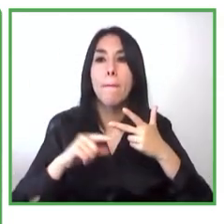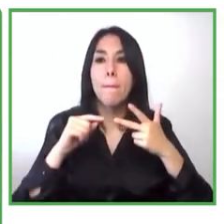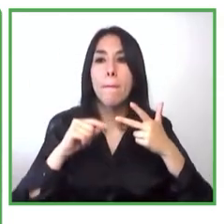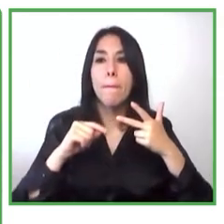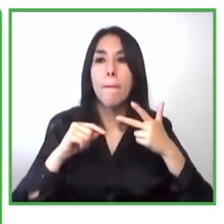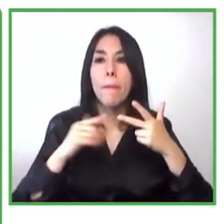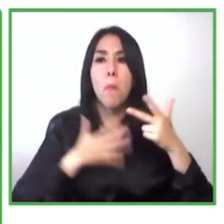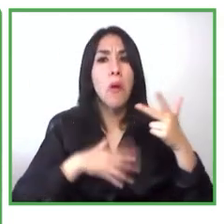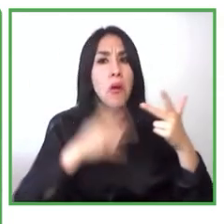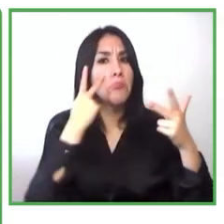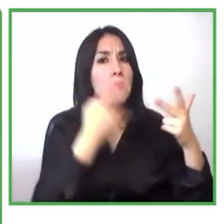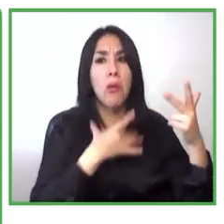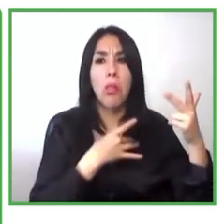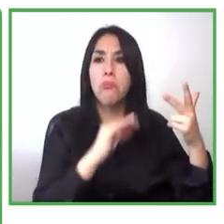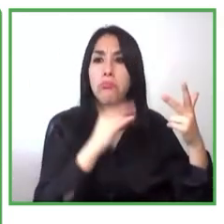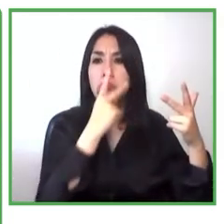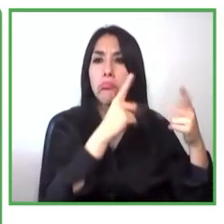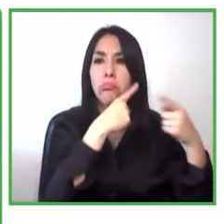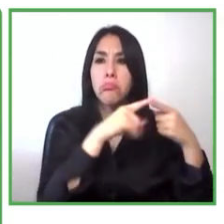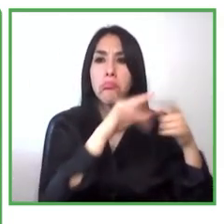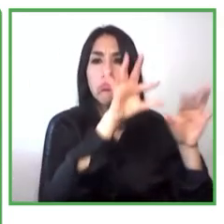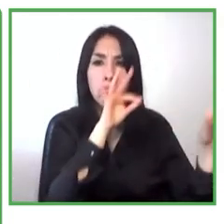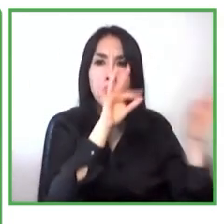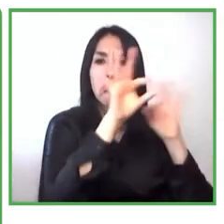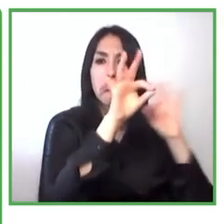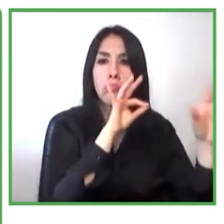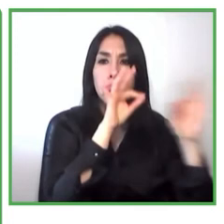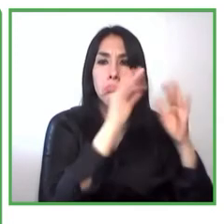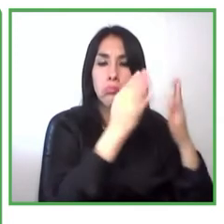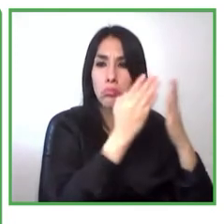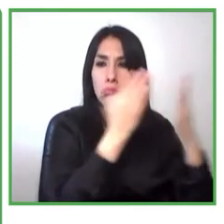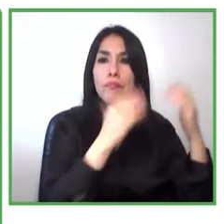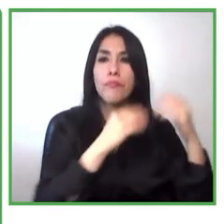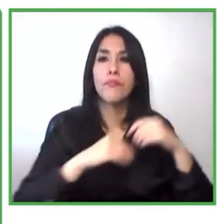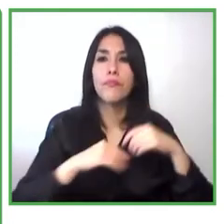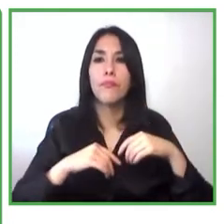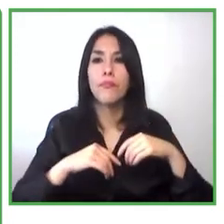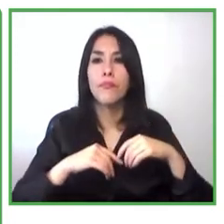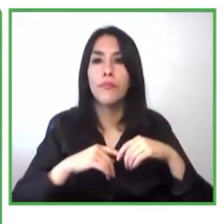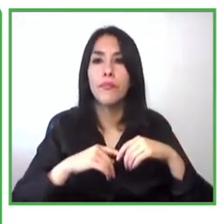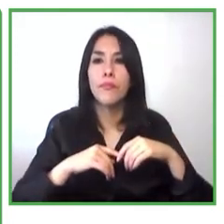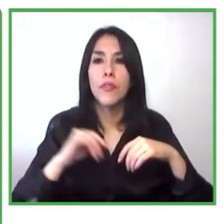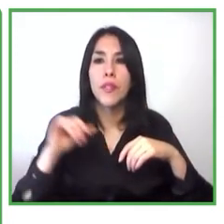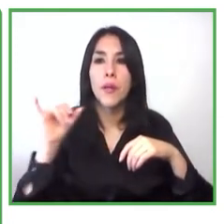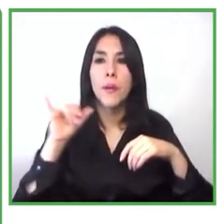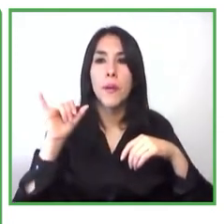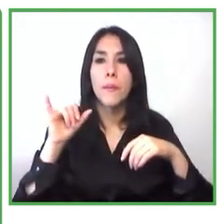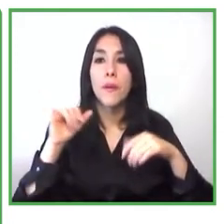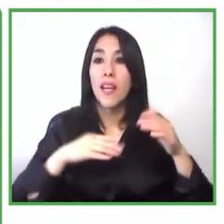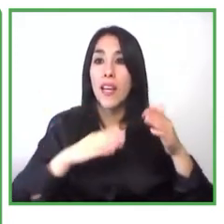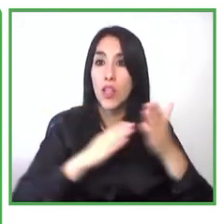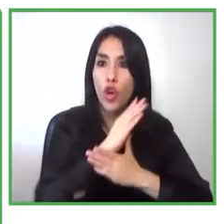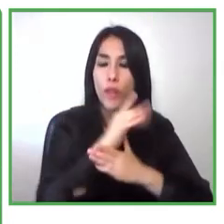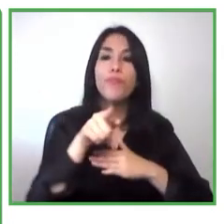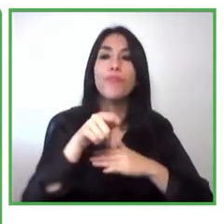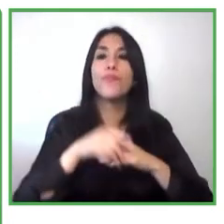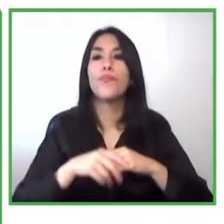éxito fue que permitimos también la asistencia de los cuidadores a los talleres pero solo de quienes lo necesitaran